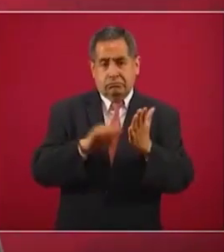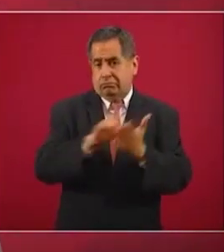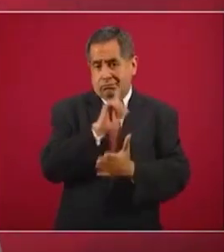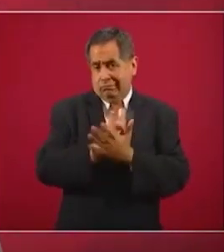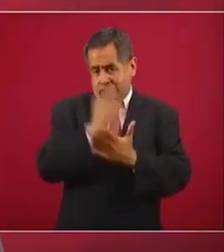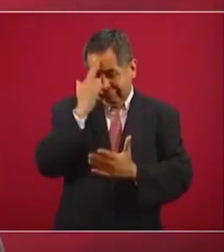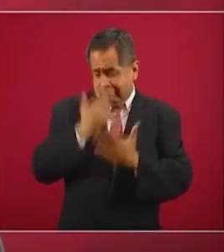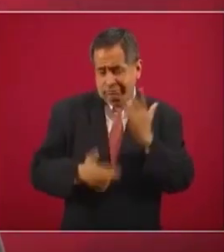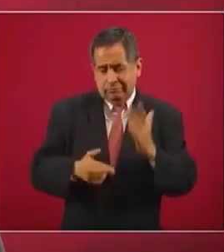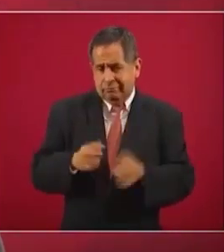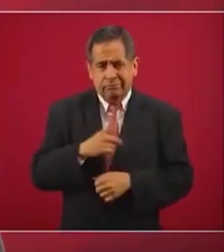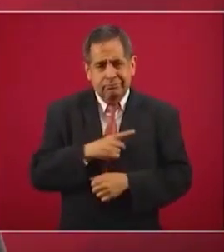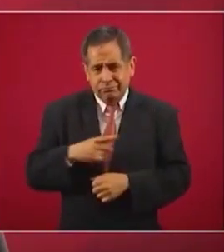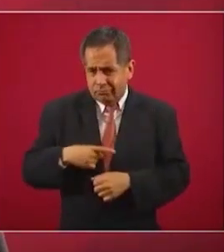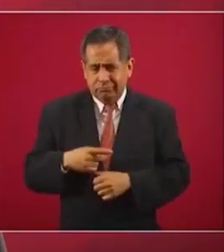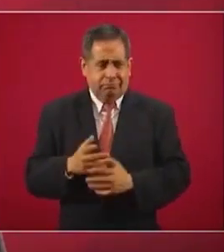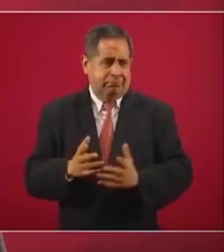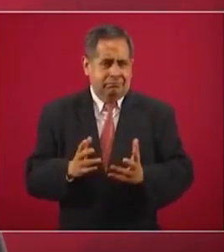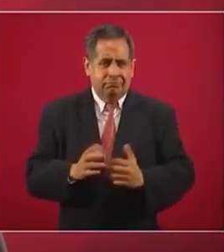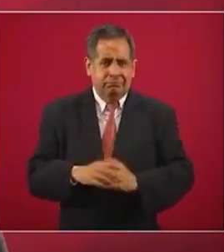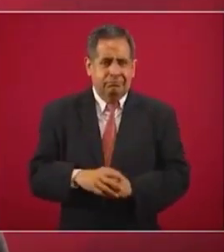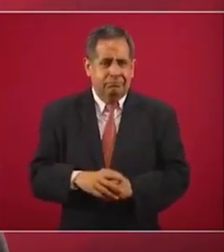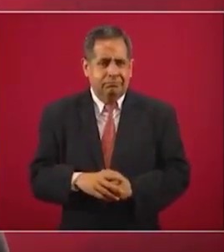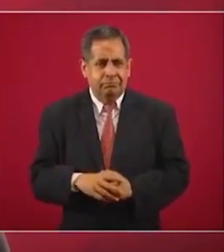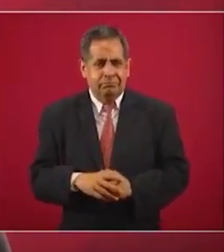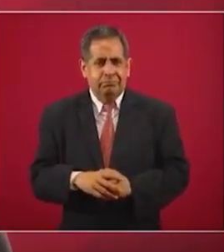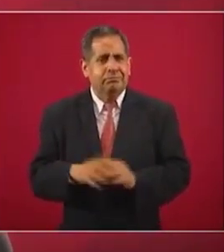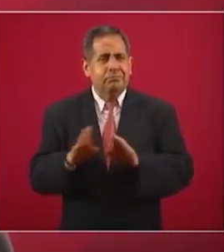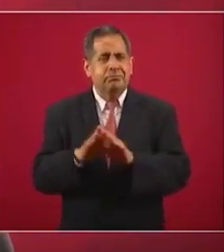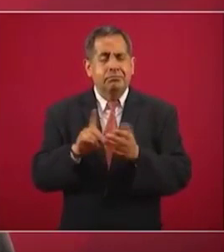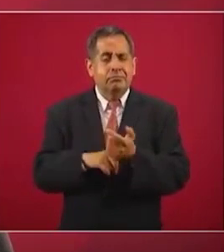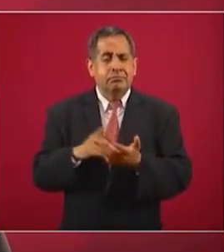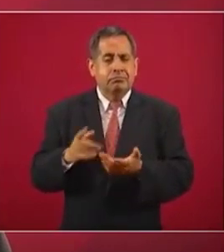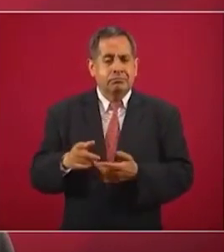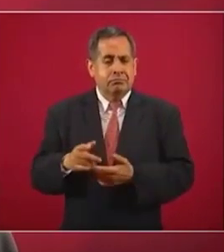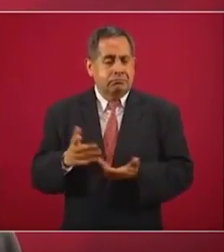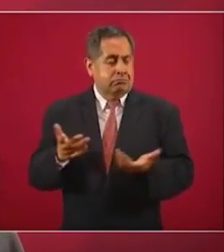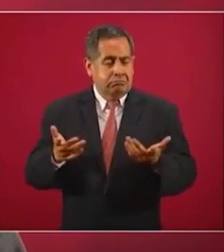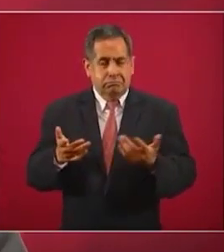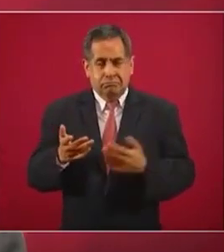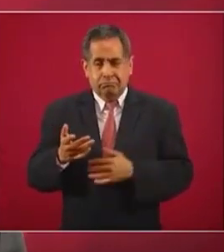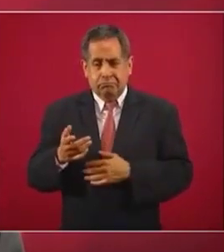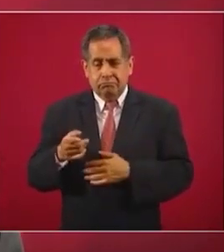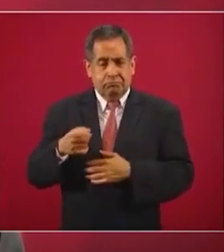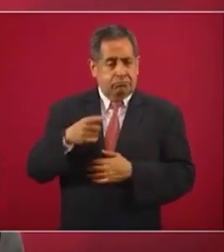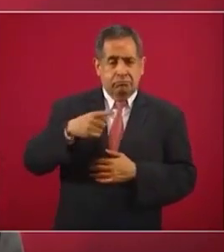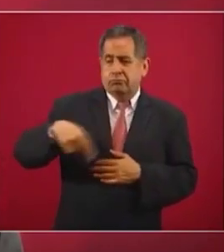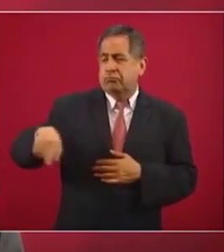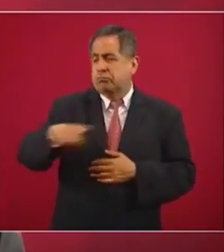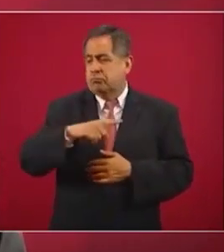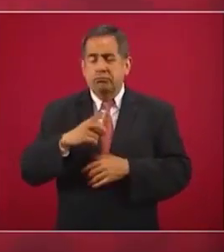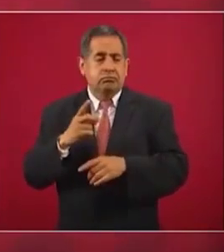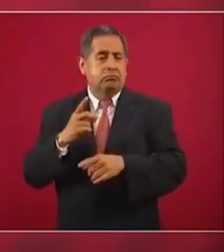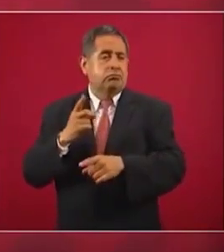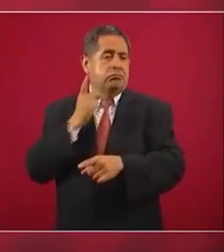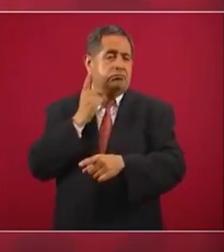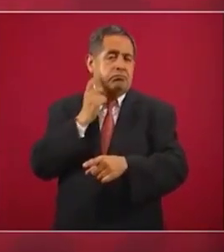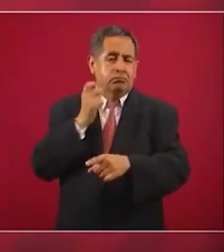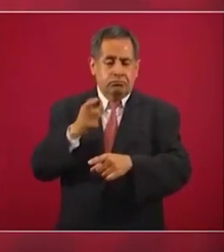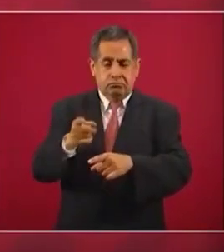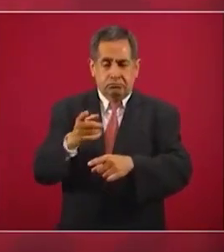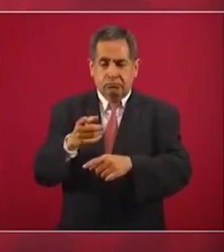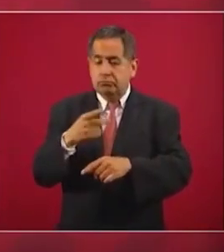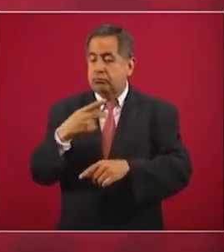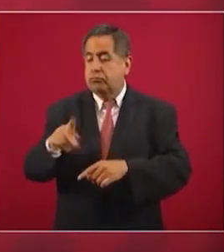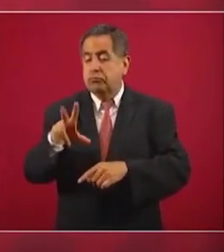cómo se le va a quitar el derecho a un legislador o a un